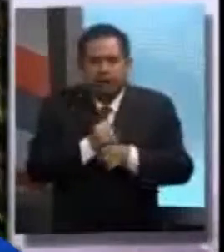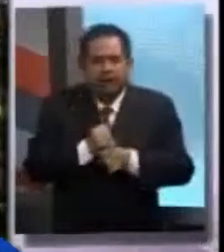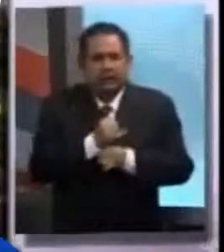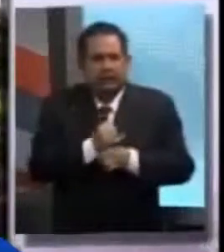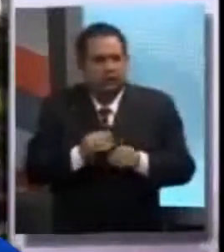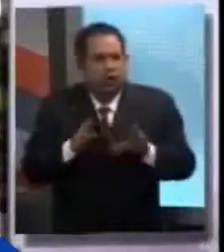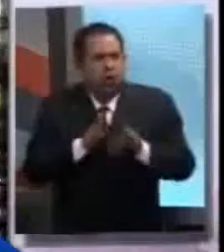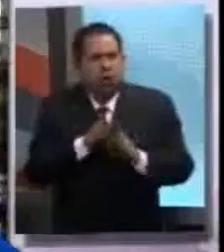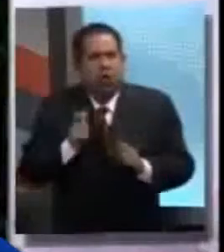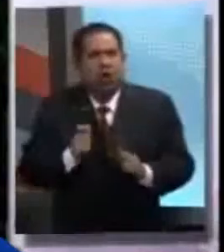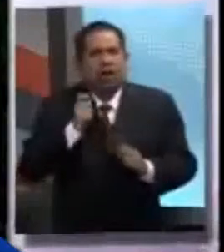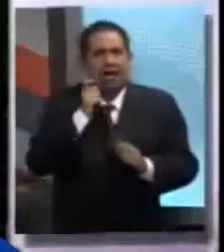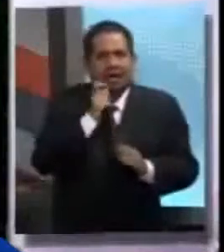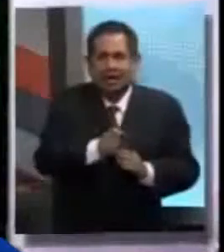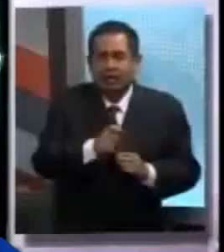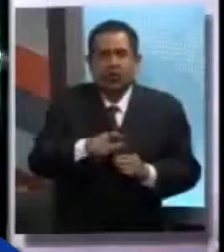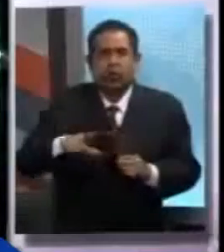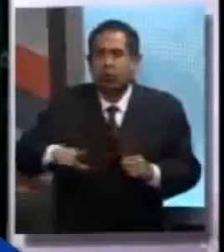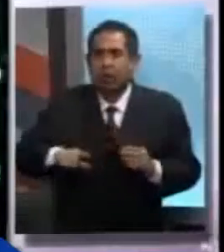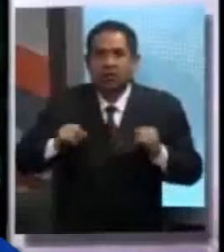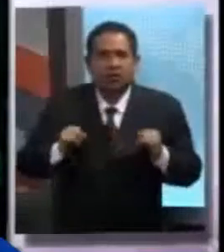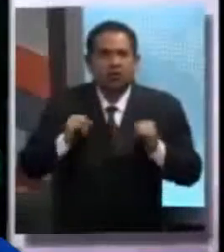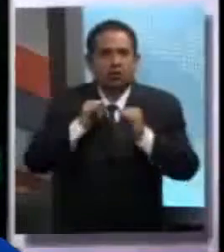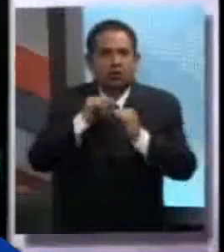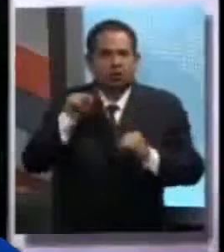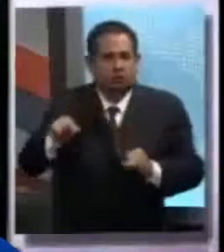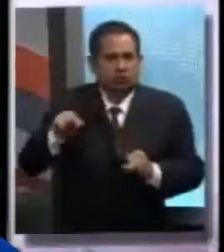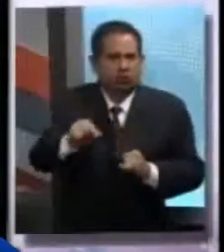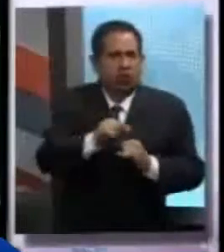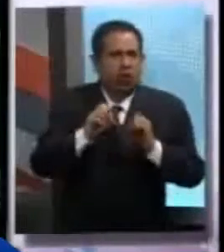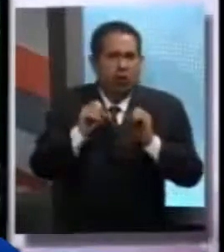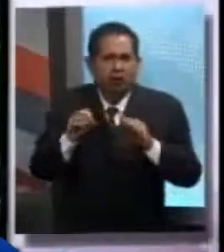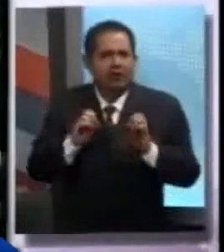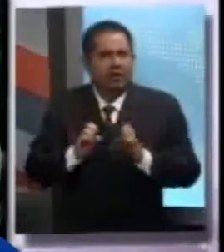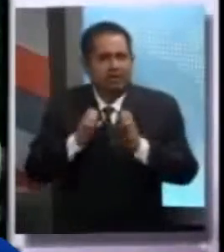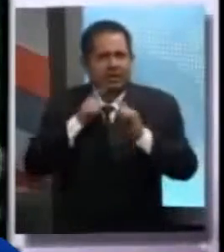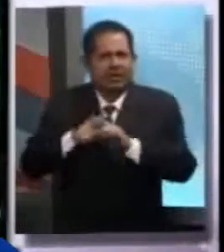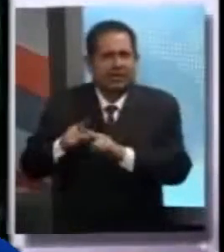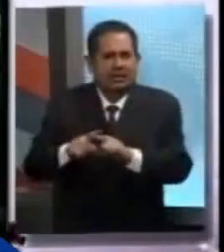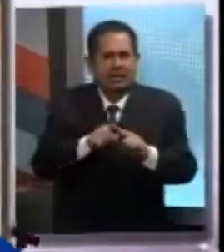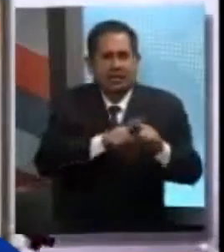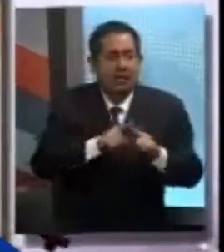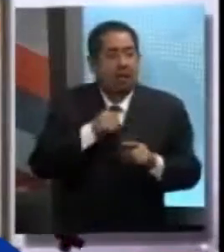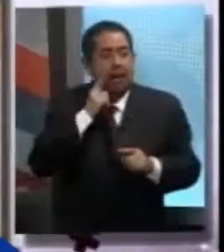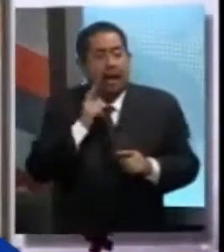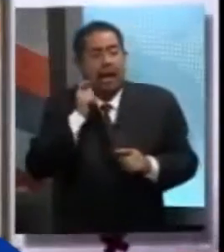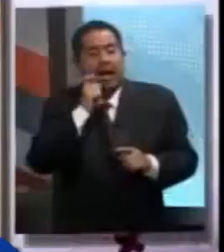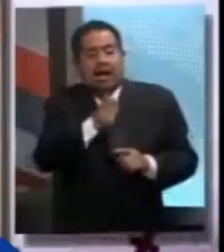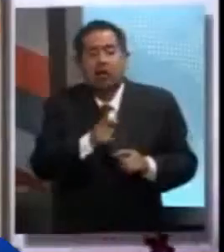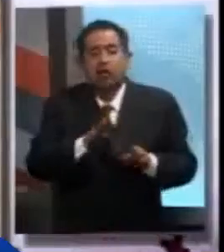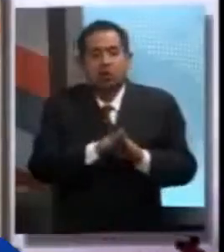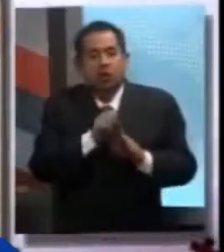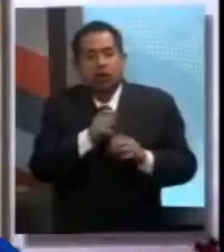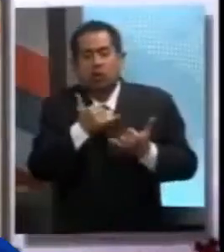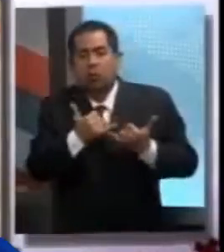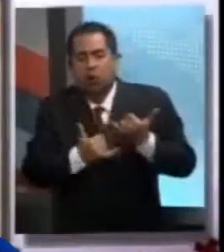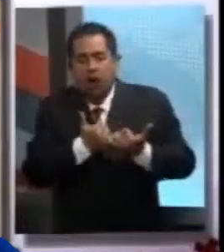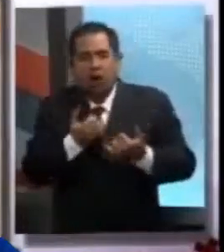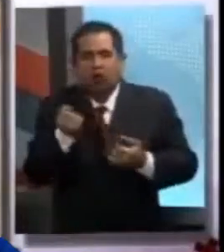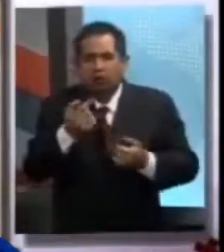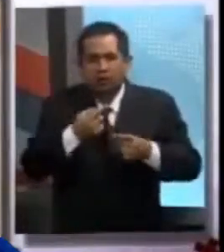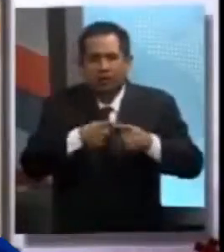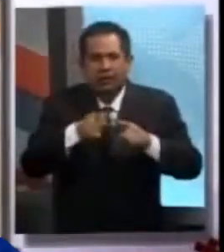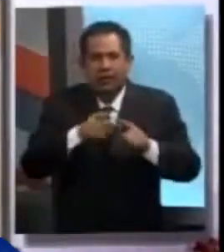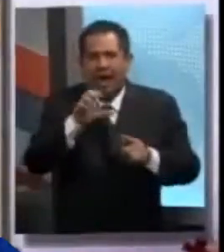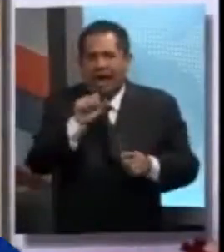funcionamiento de las instancias del gobierno relacionadas con el otorgamiento de permisos para juegos y sorteos, que